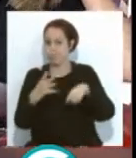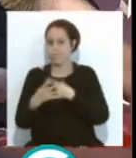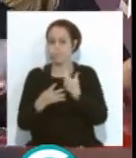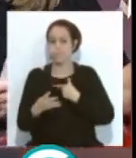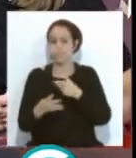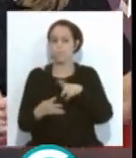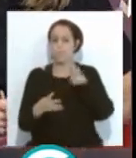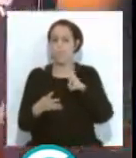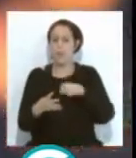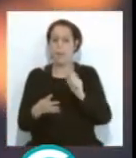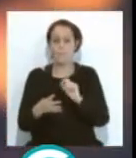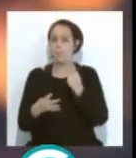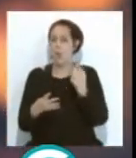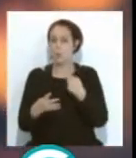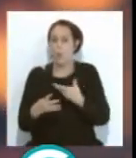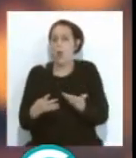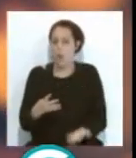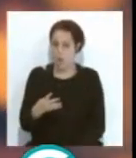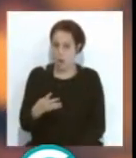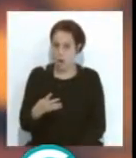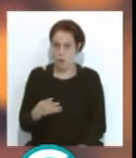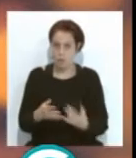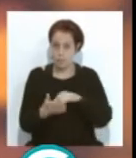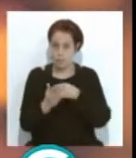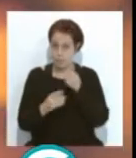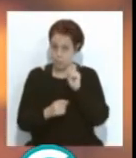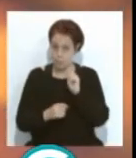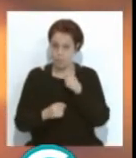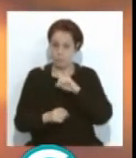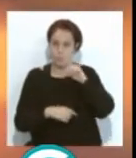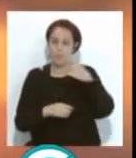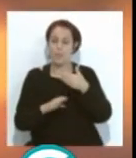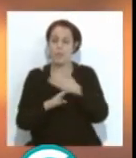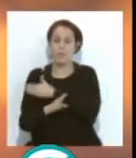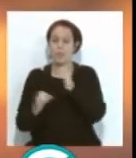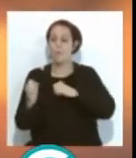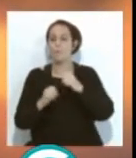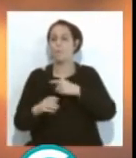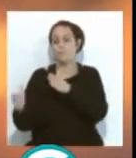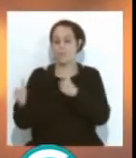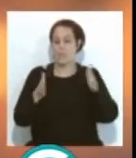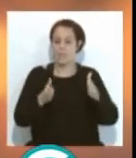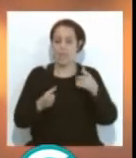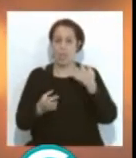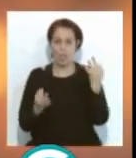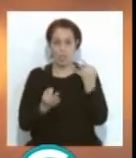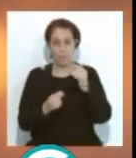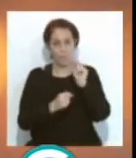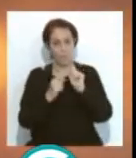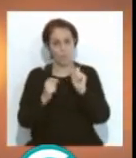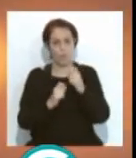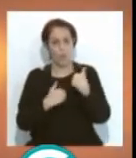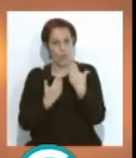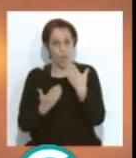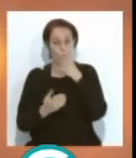para el sistema de puntuaciones. Pues mira, yo lo primero creo que la fase de preliminares debería contar para el concurso, porque al final